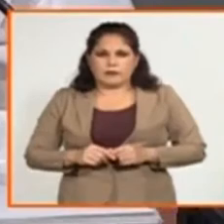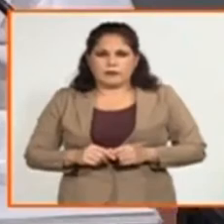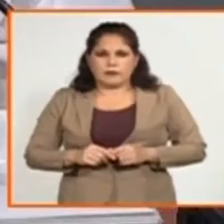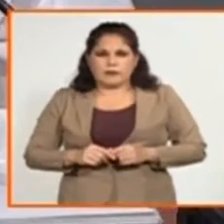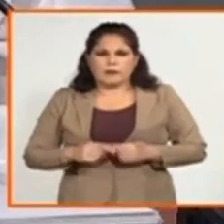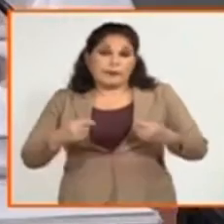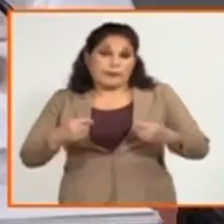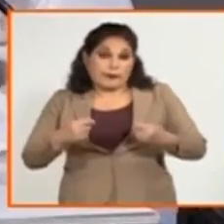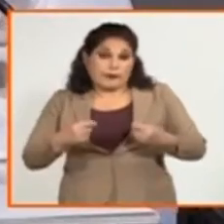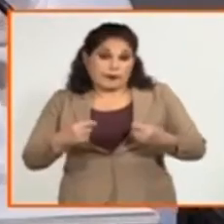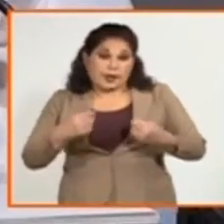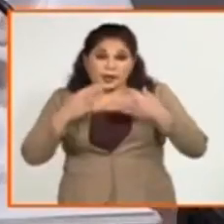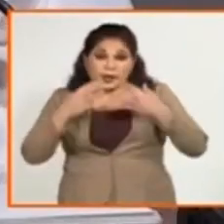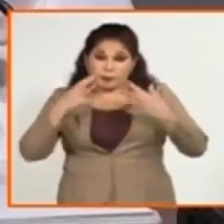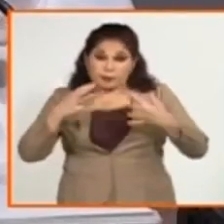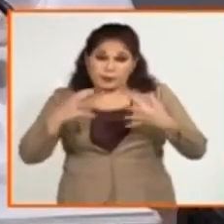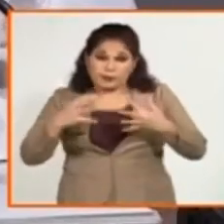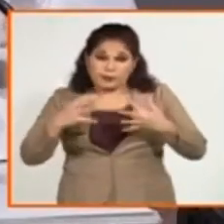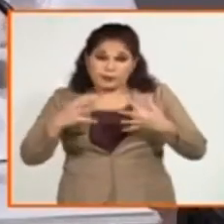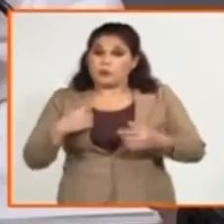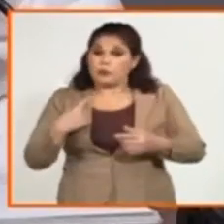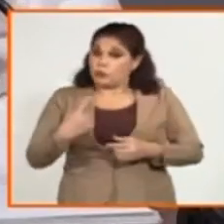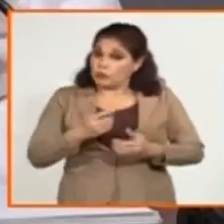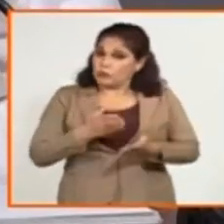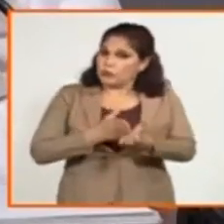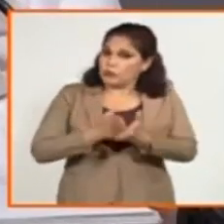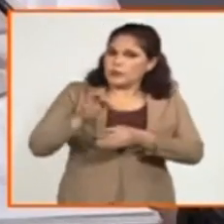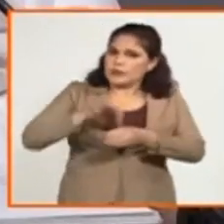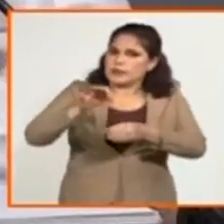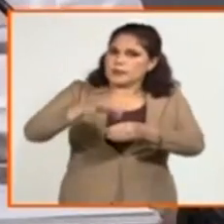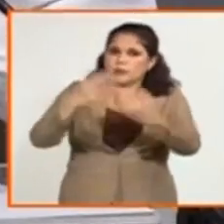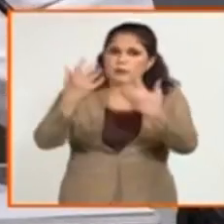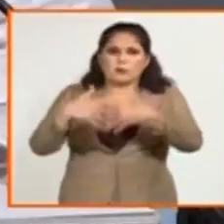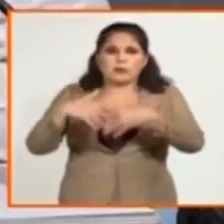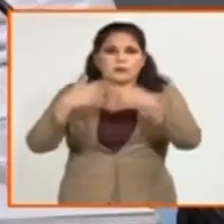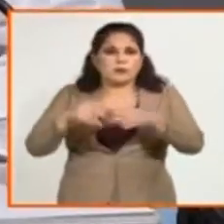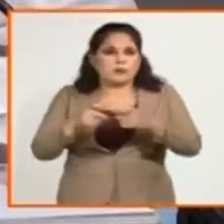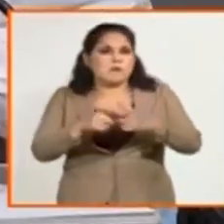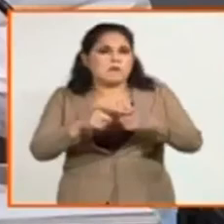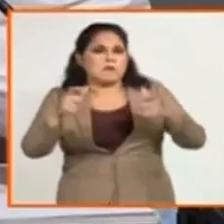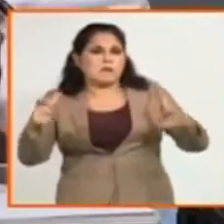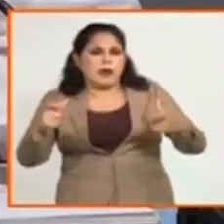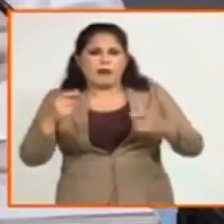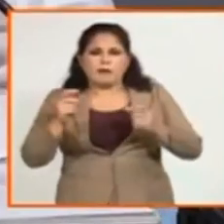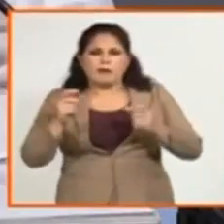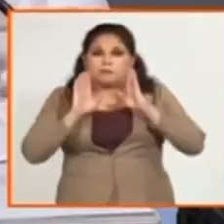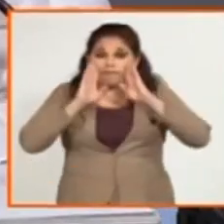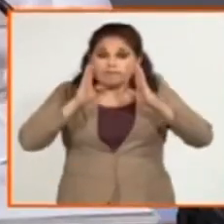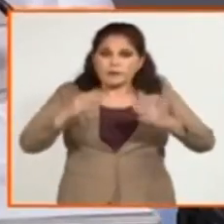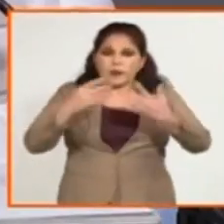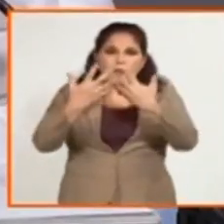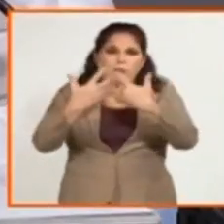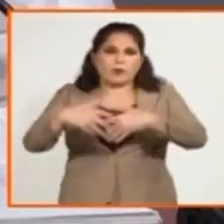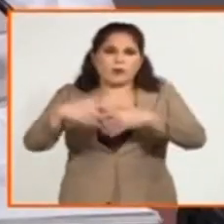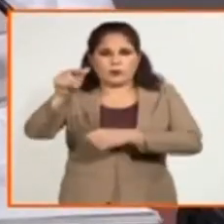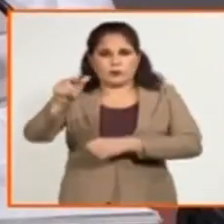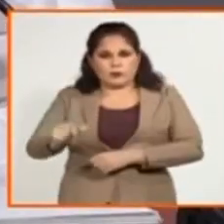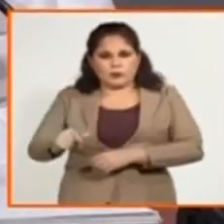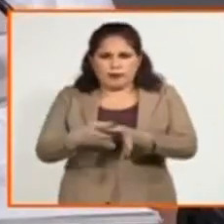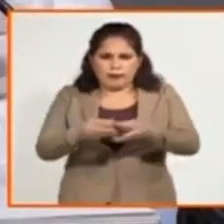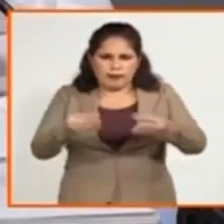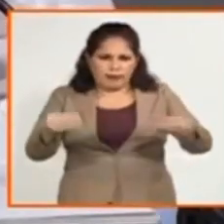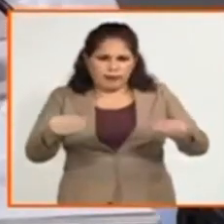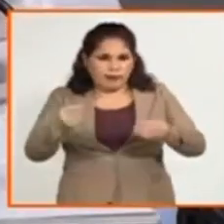principio que comencé, la salida nuestra es seguir sembrando más y produciendo más, por tanto que seguirse virando para la tierra y hace falta más actores en la producción